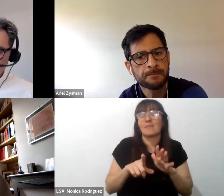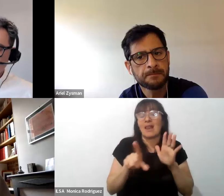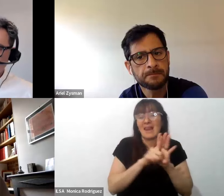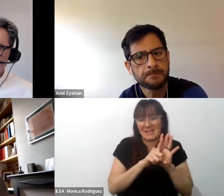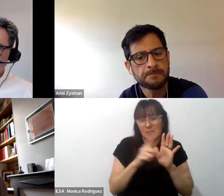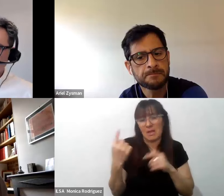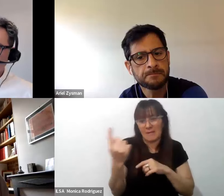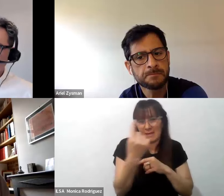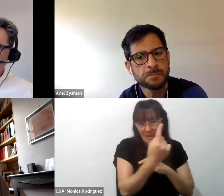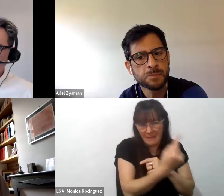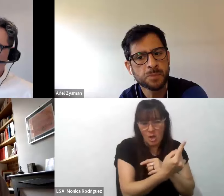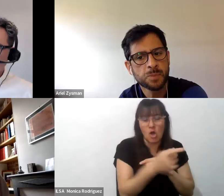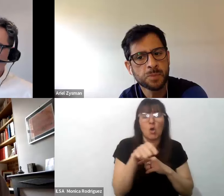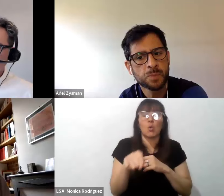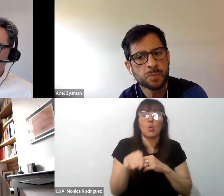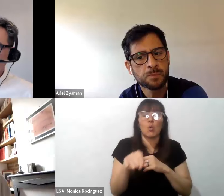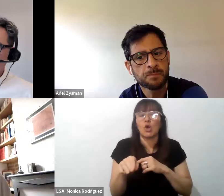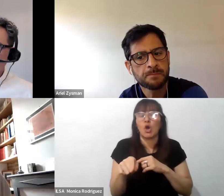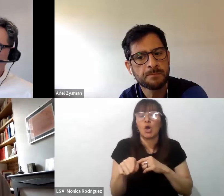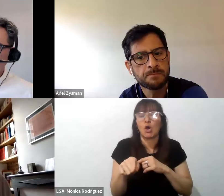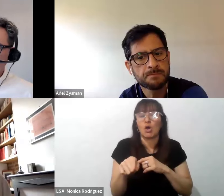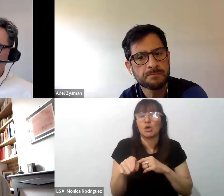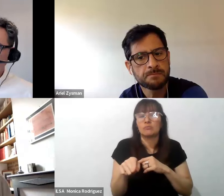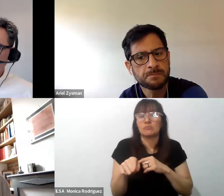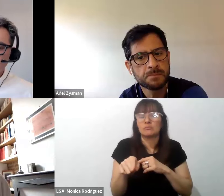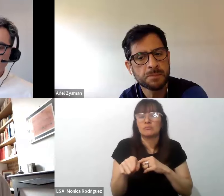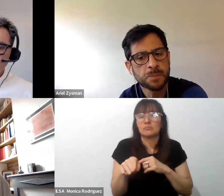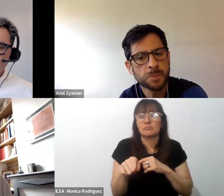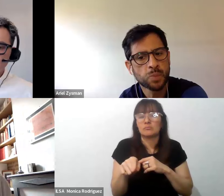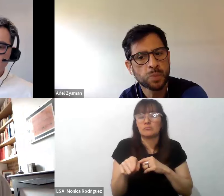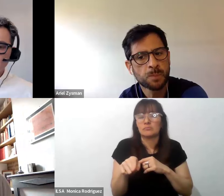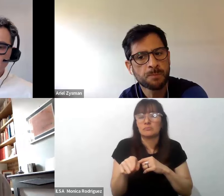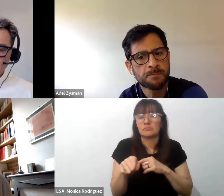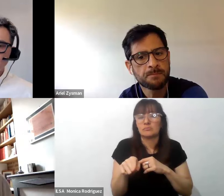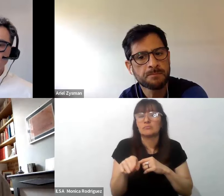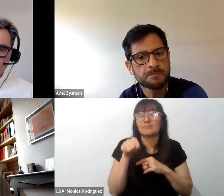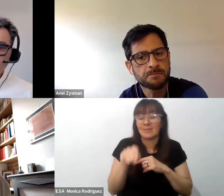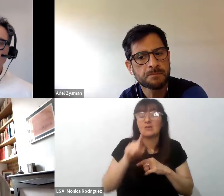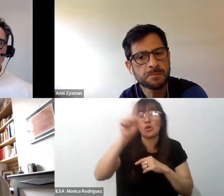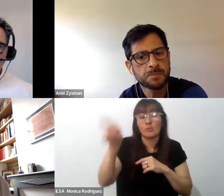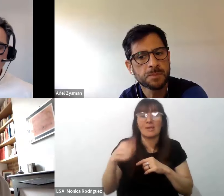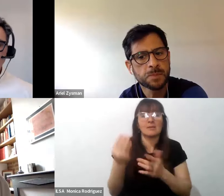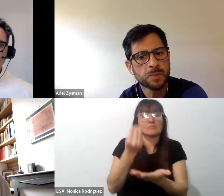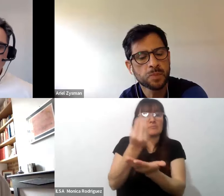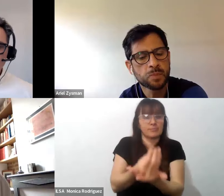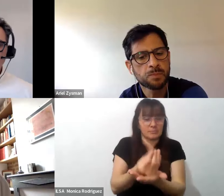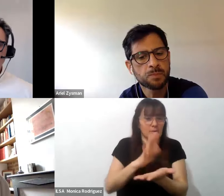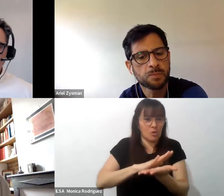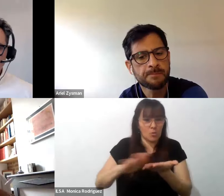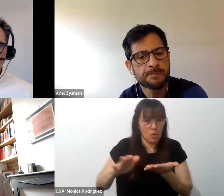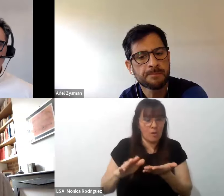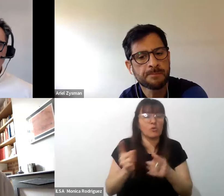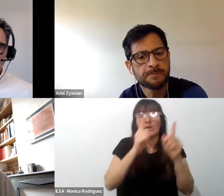uno a los docentes y a los investigadores logra un nuevo posicionamiento el docente